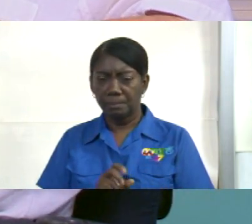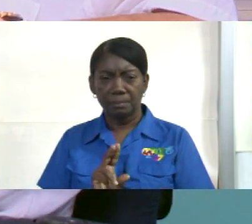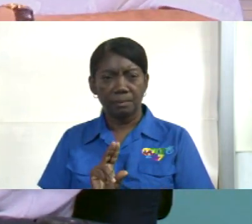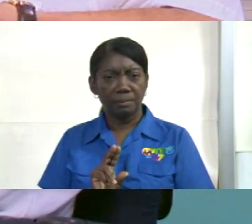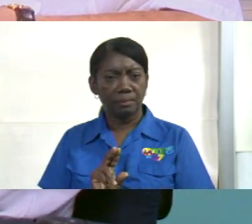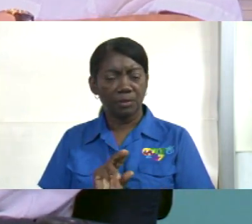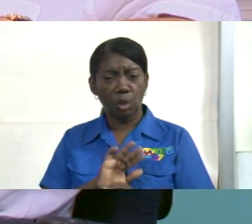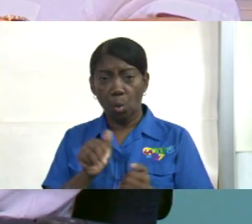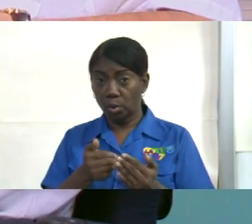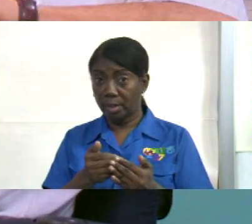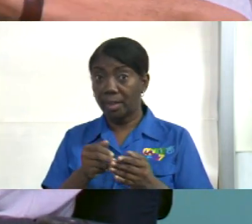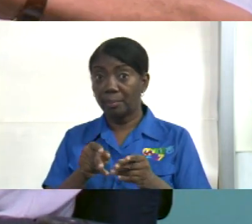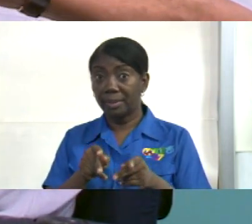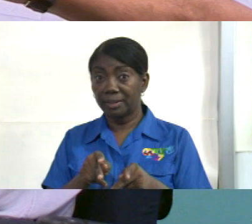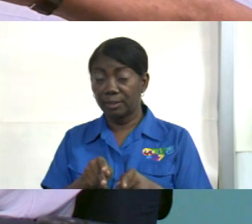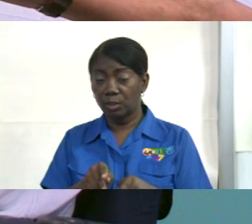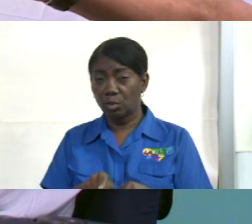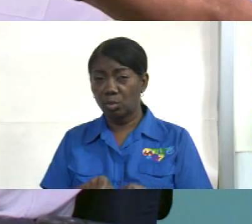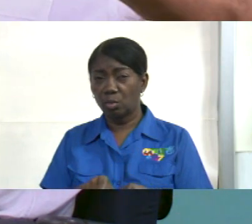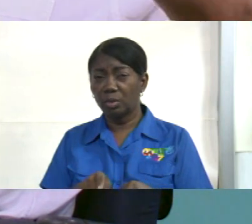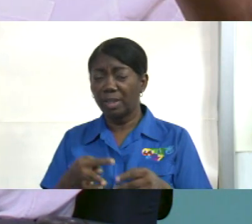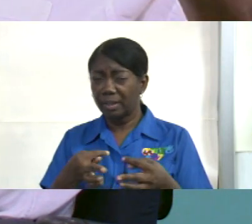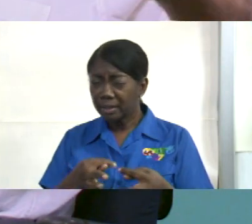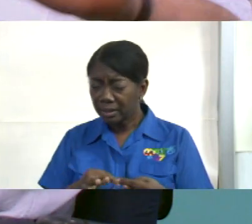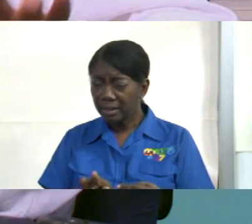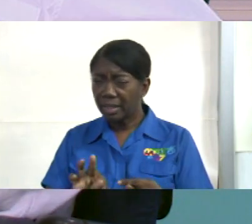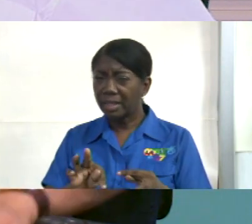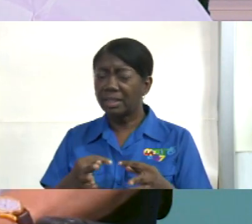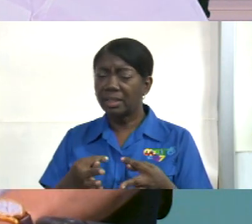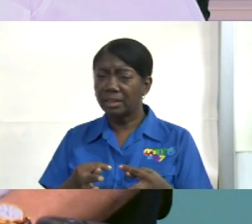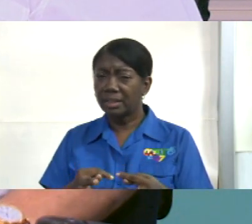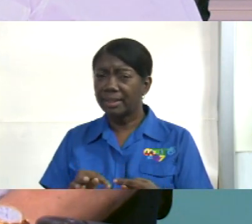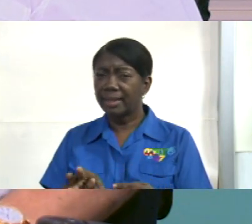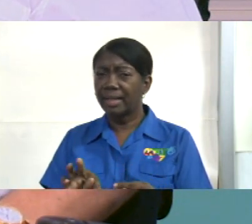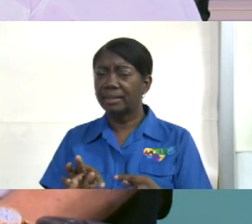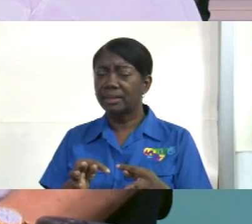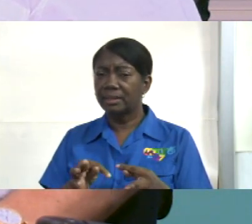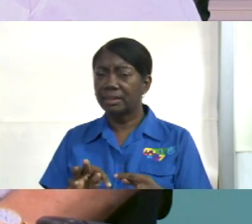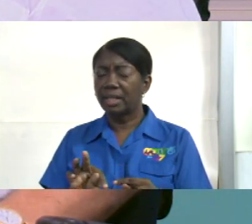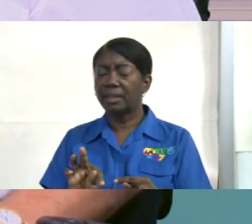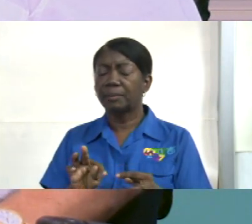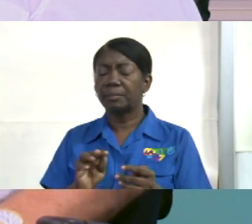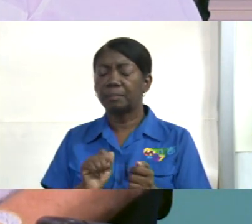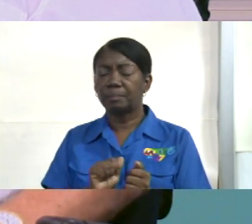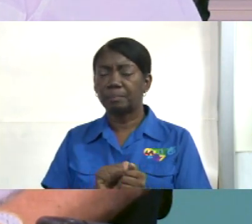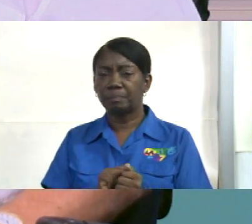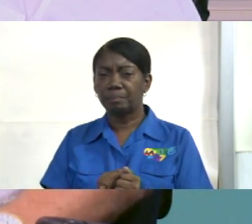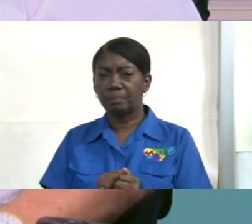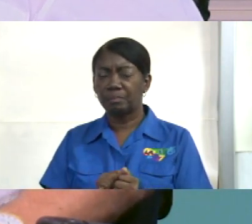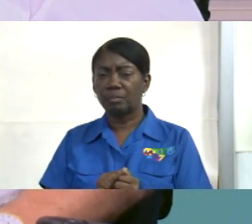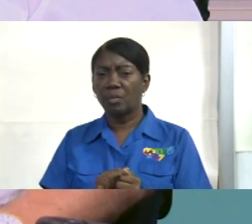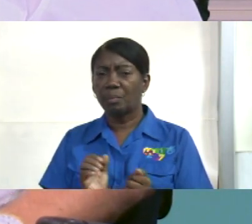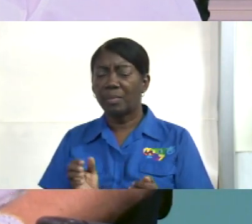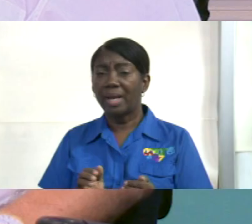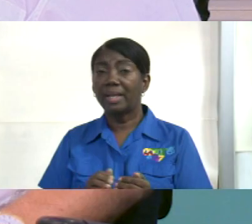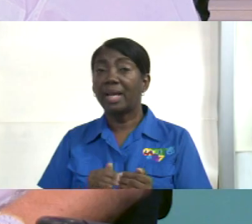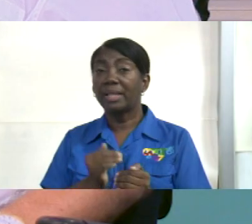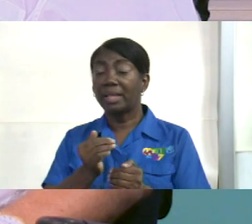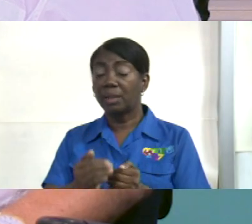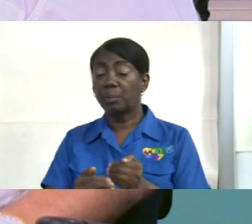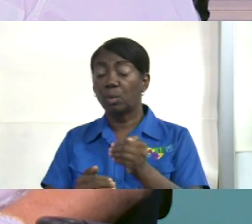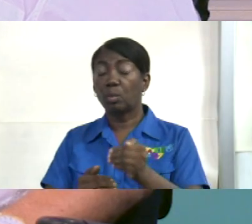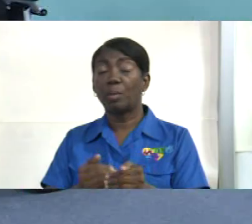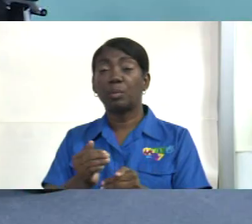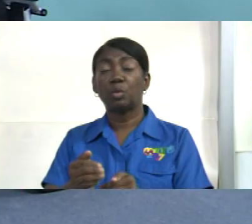personas adaptantes a los demás si y